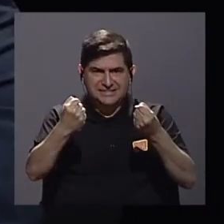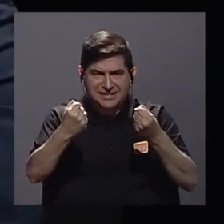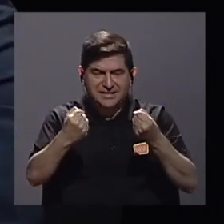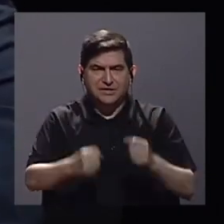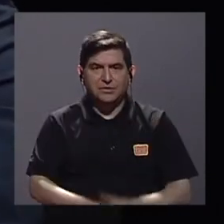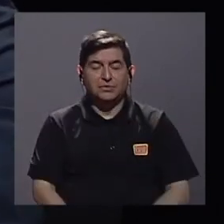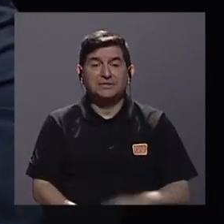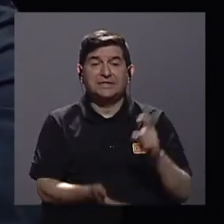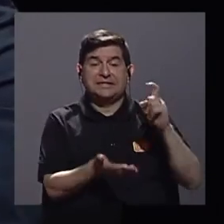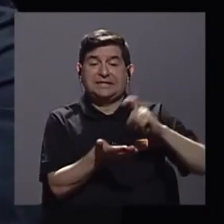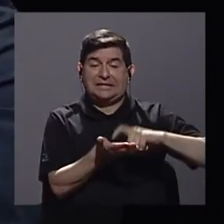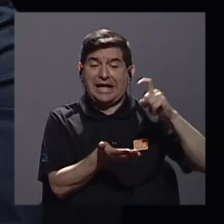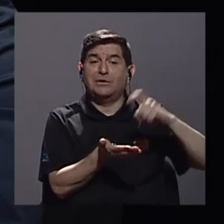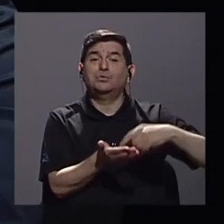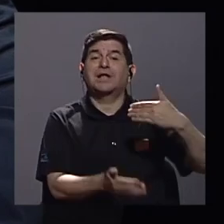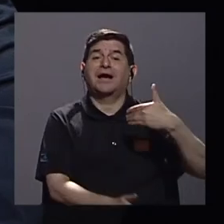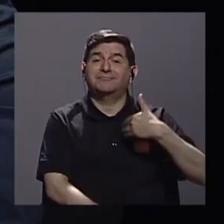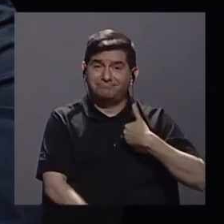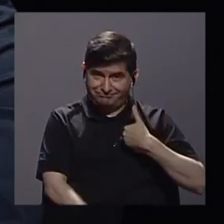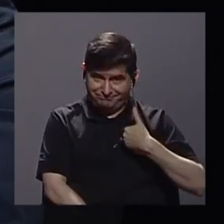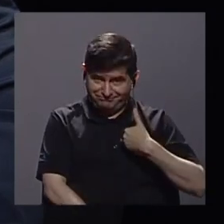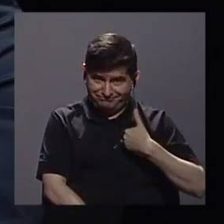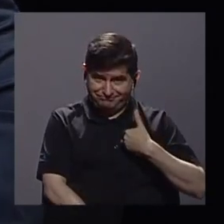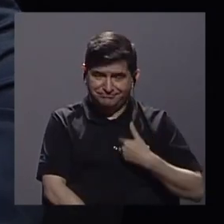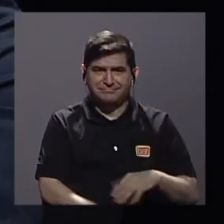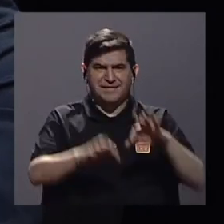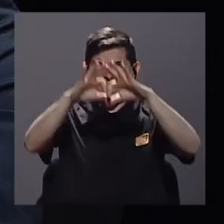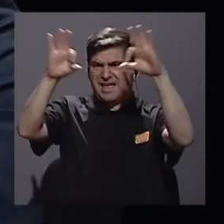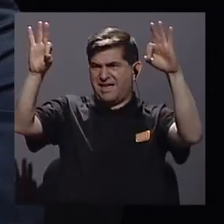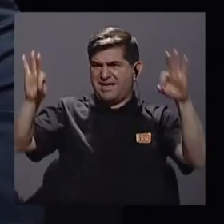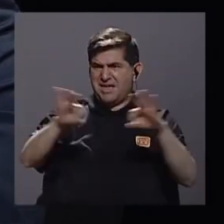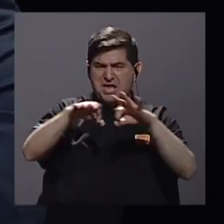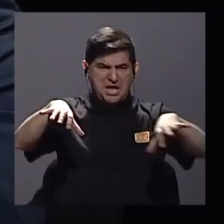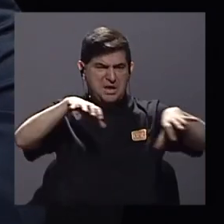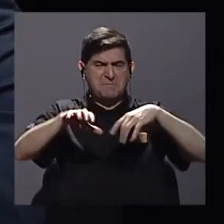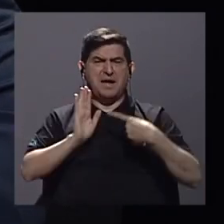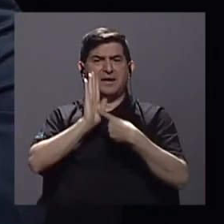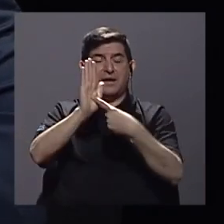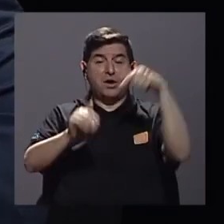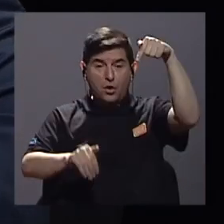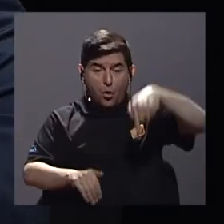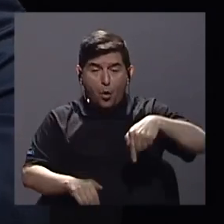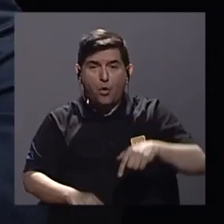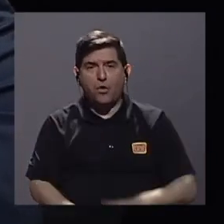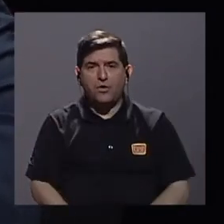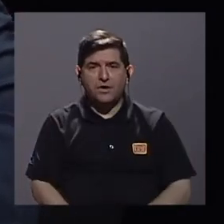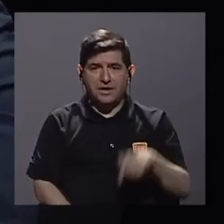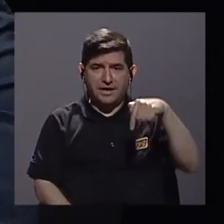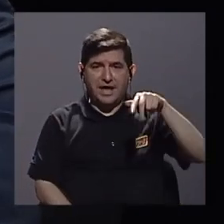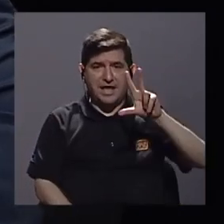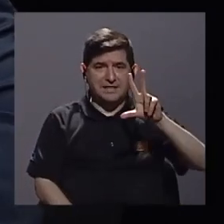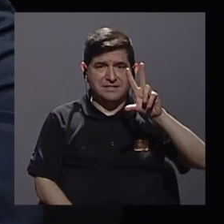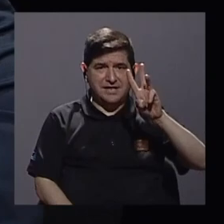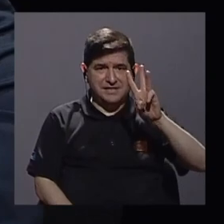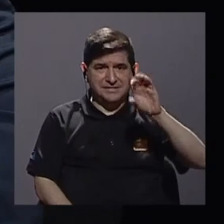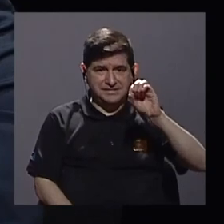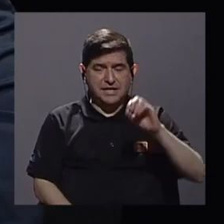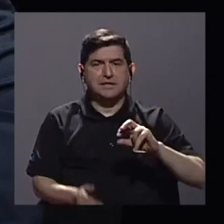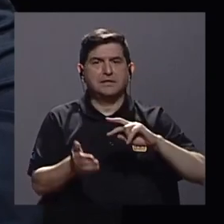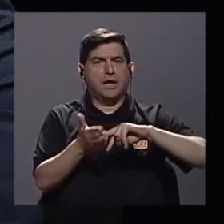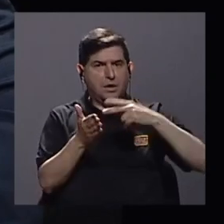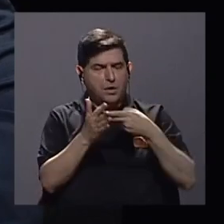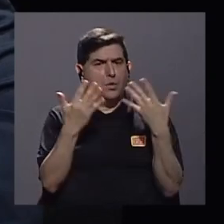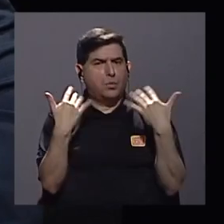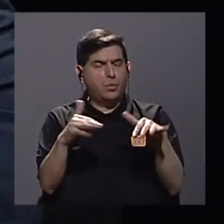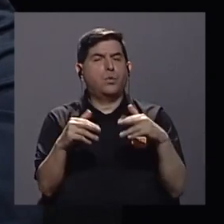una deuda pendiente la imagen dinámica que hoy les ofrecimos en esta mesita de 360 significa mucho